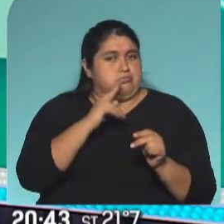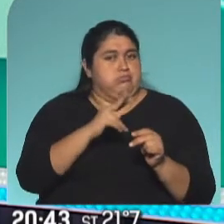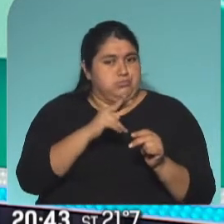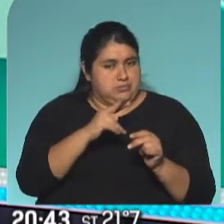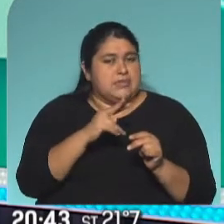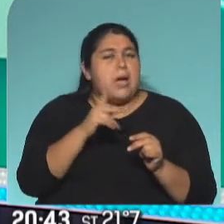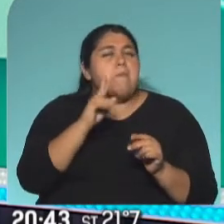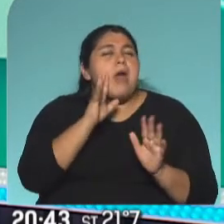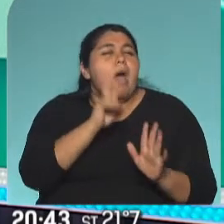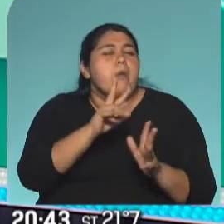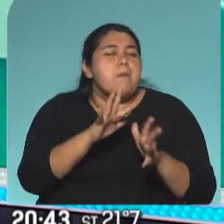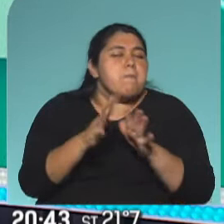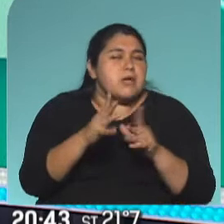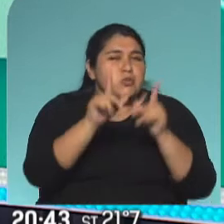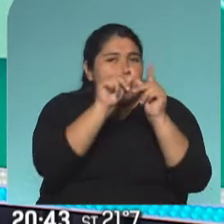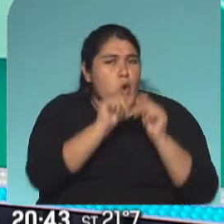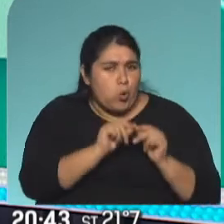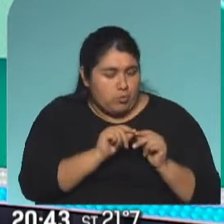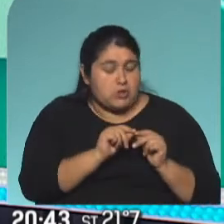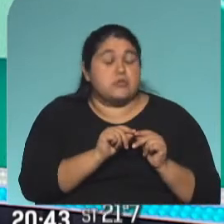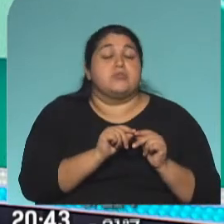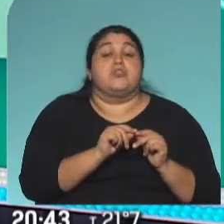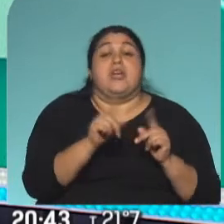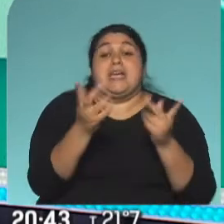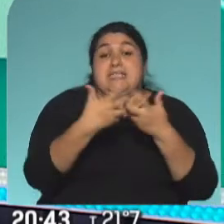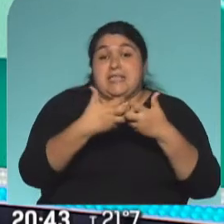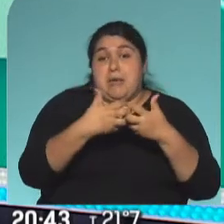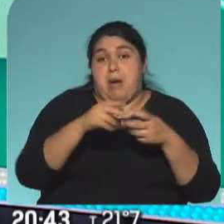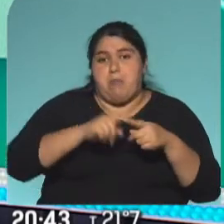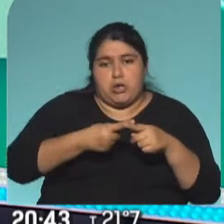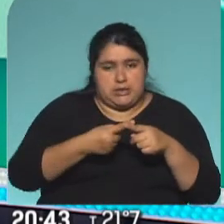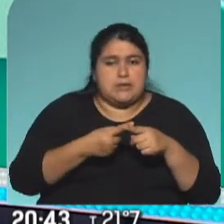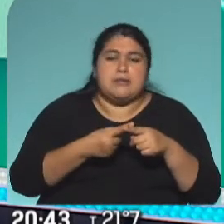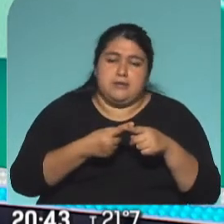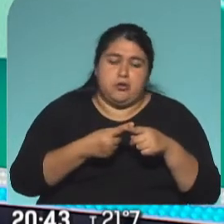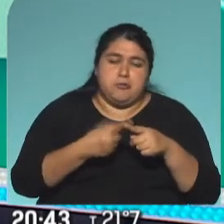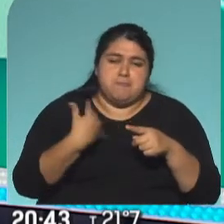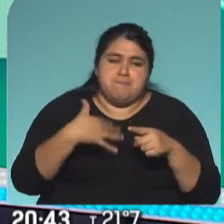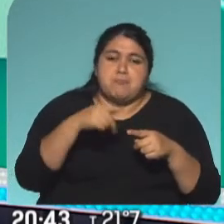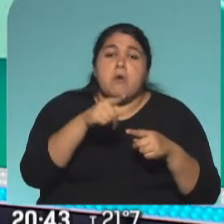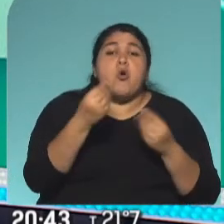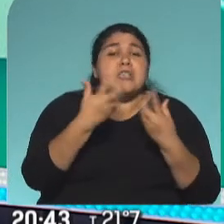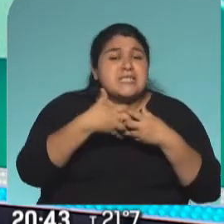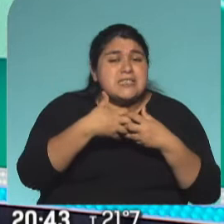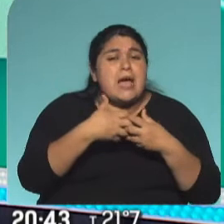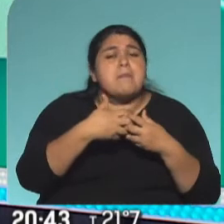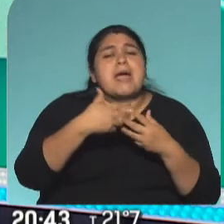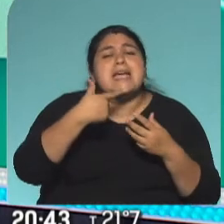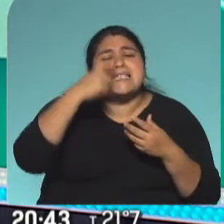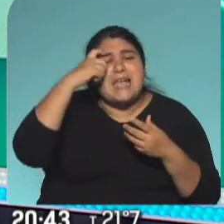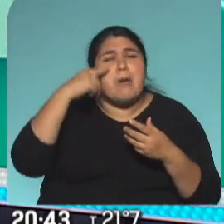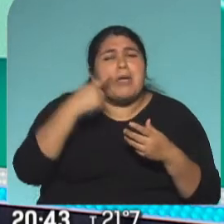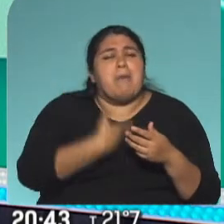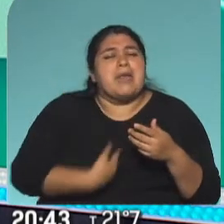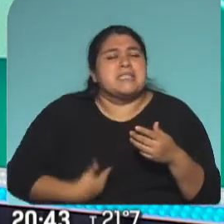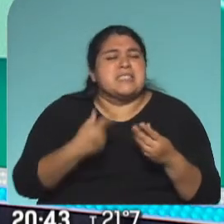noción en qué números están actualmente. Y el sistema político, acá es un dadito importante, porque tiene un sistema semipresidencialista, donde